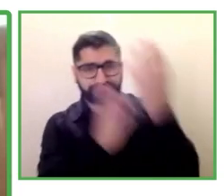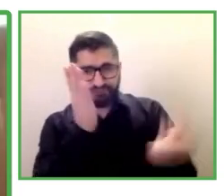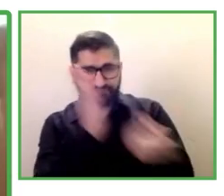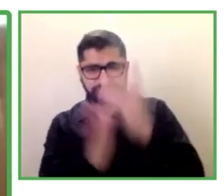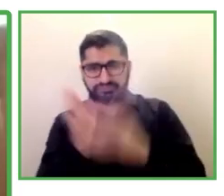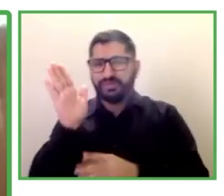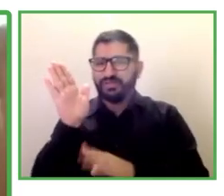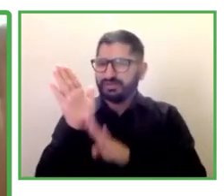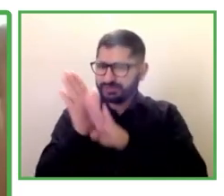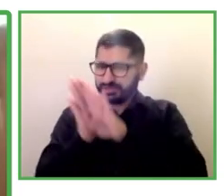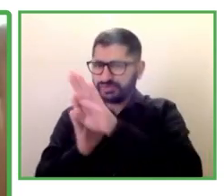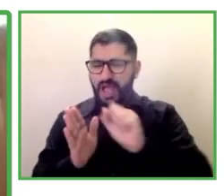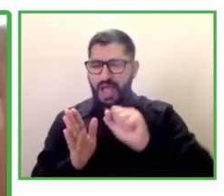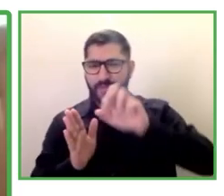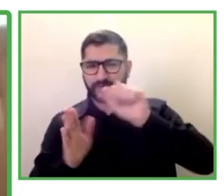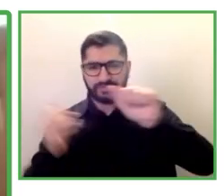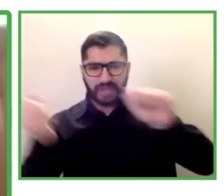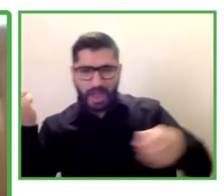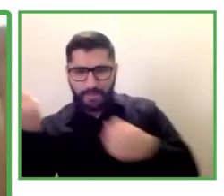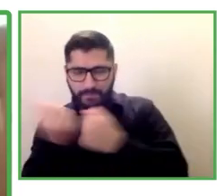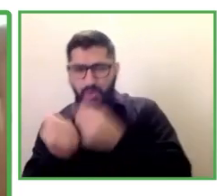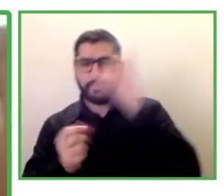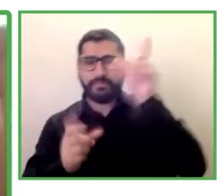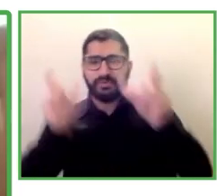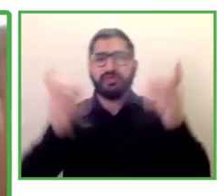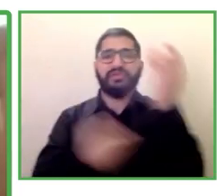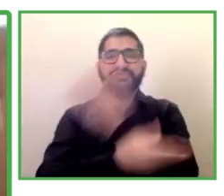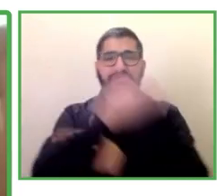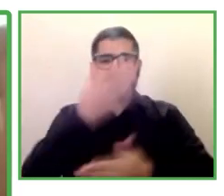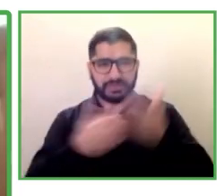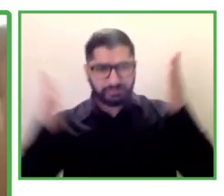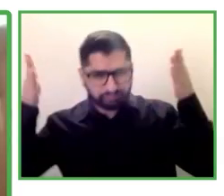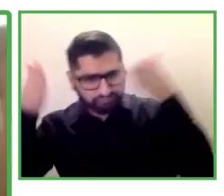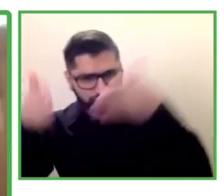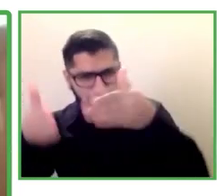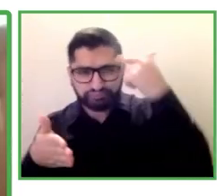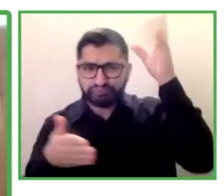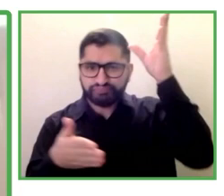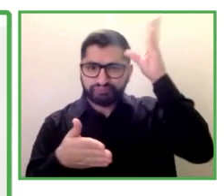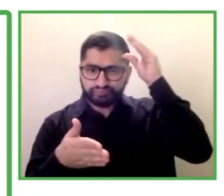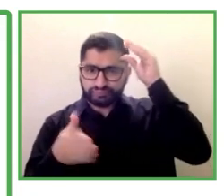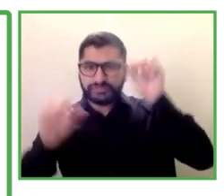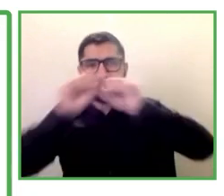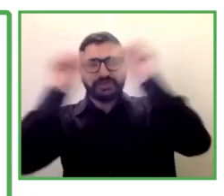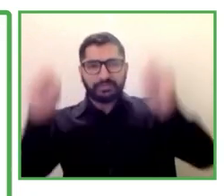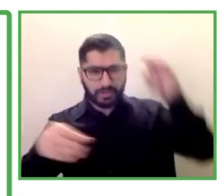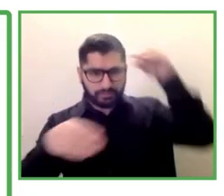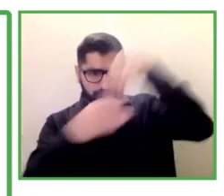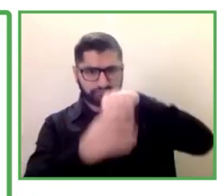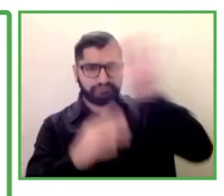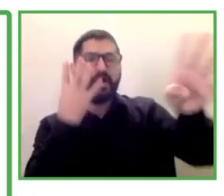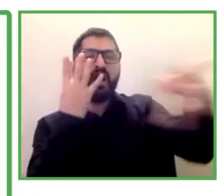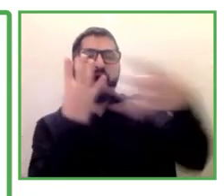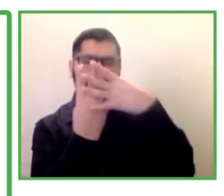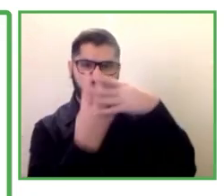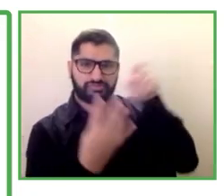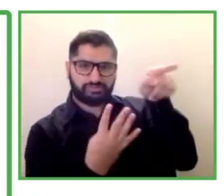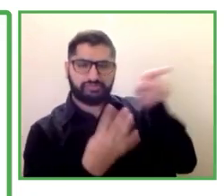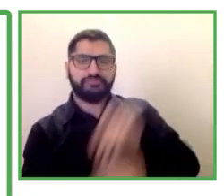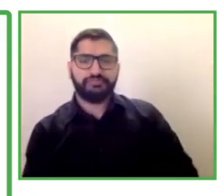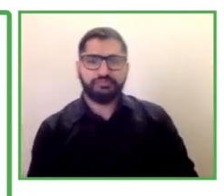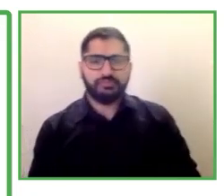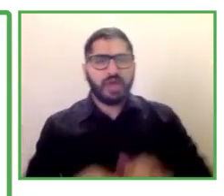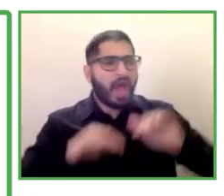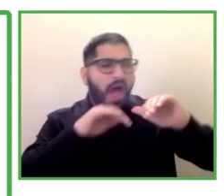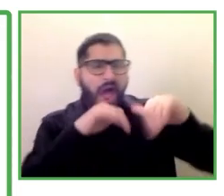que ver con lo que nos planteaba Javier acerca de las políticas de empleo, como ahora se verá.